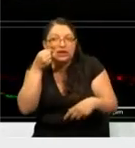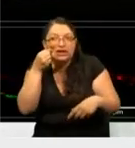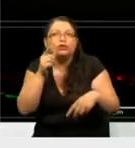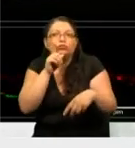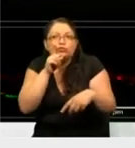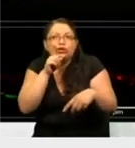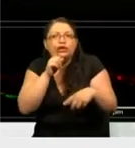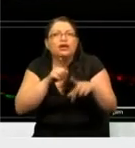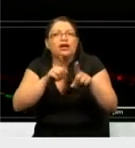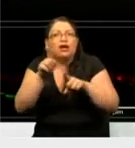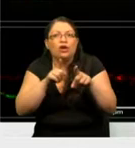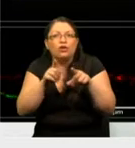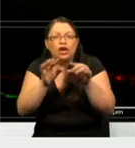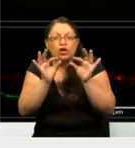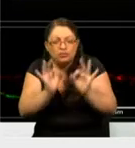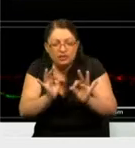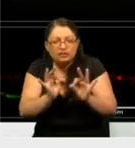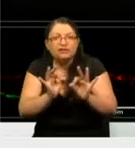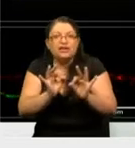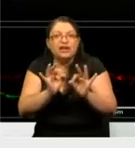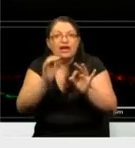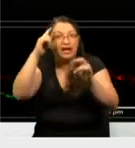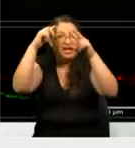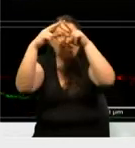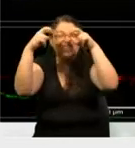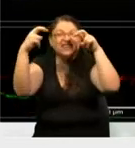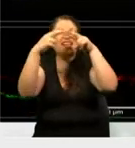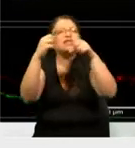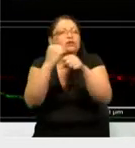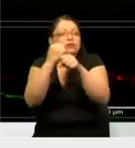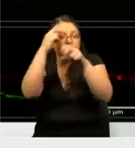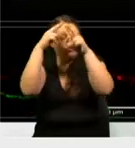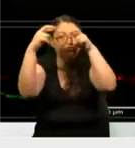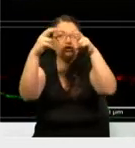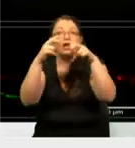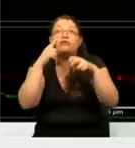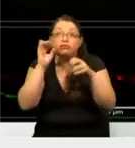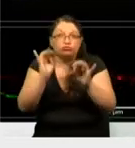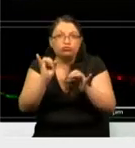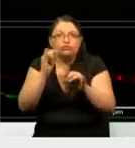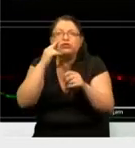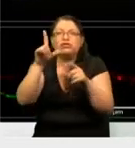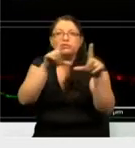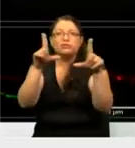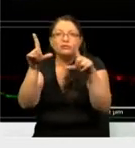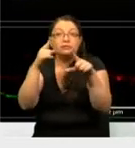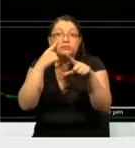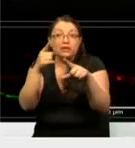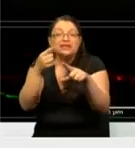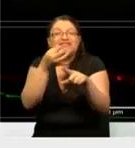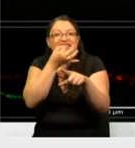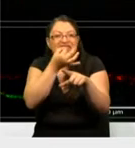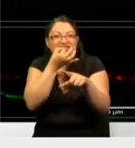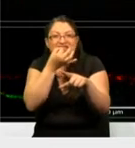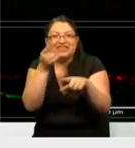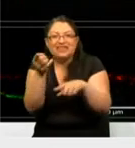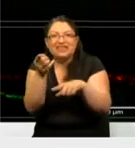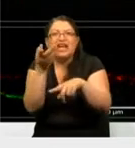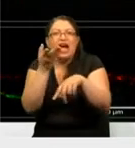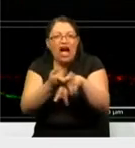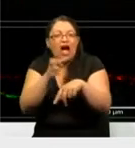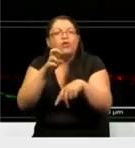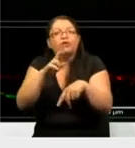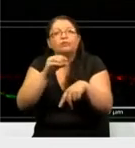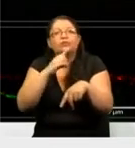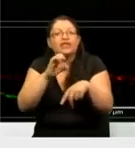específicos de la sinapsis, la respuesta es sí. Lo que estamos mirando en esta diapositiva es en verde un marcador de una proteína que